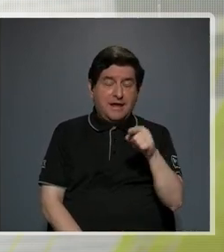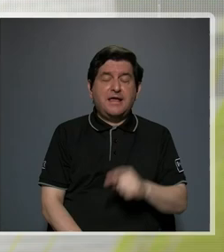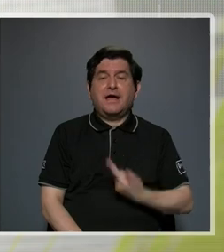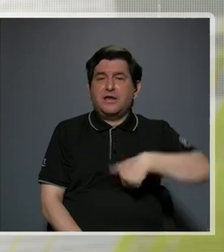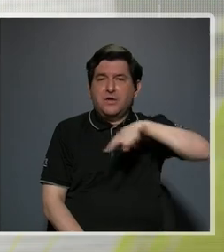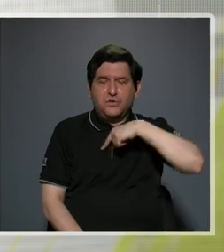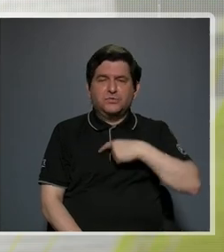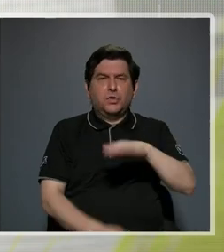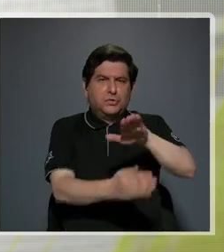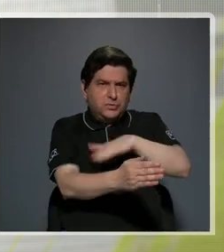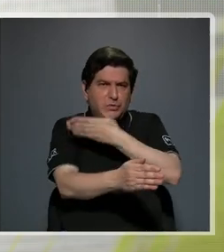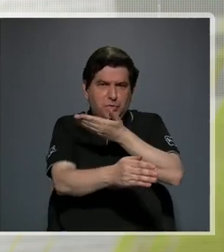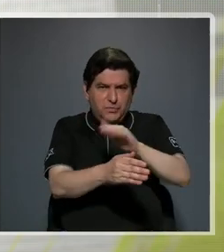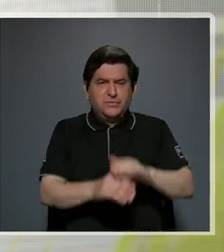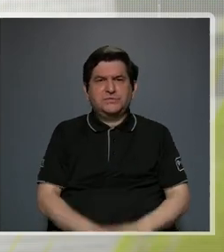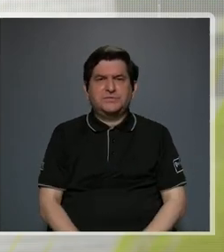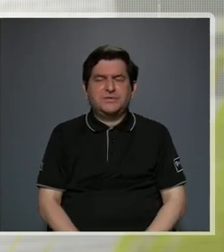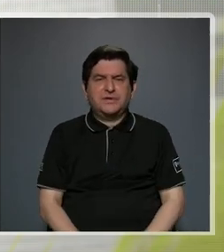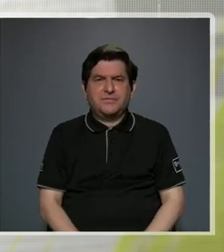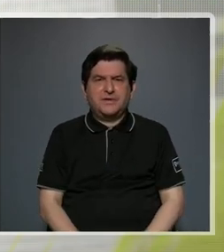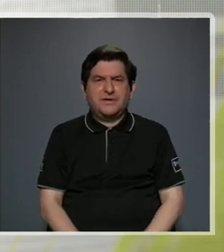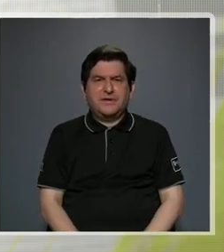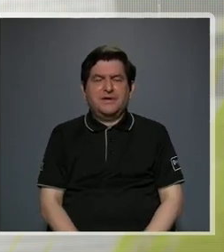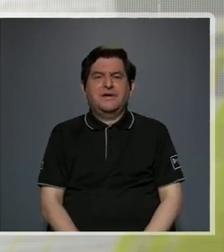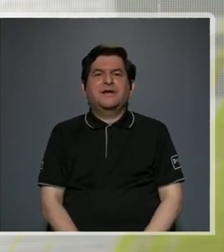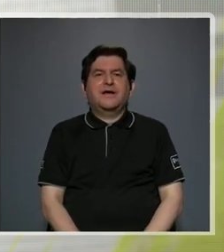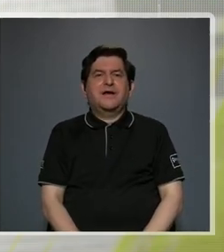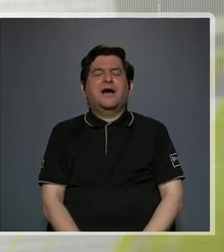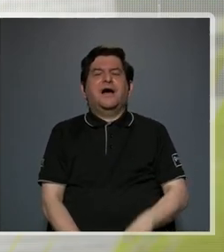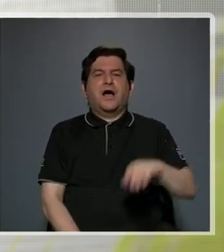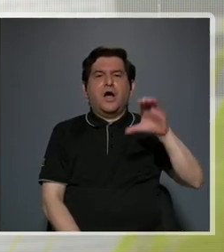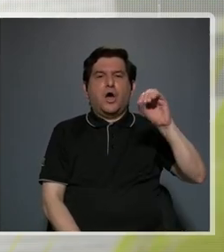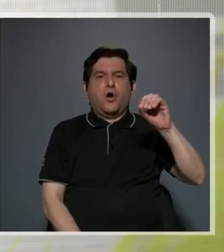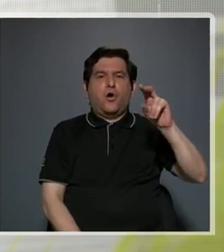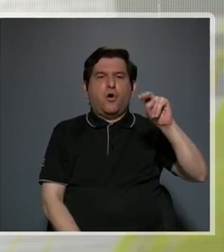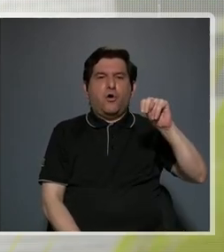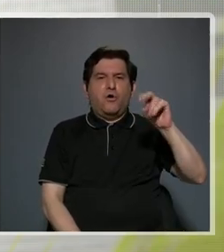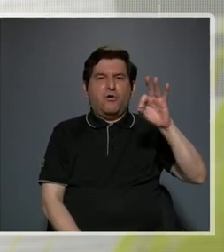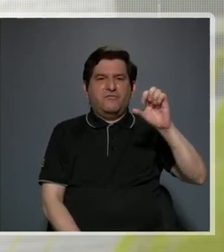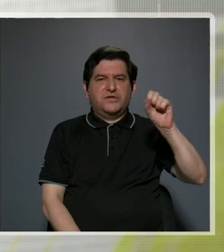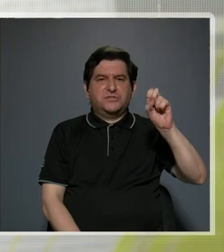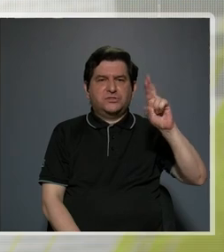interpretar las Vísperas Solemnes de Confesor de Mozart